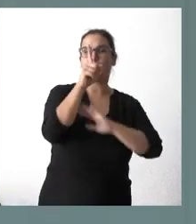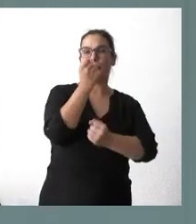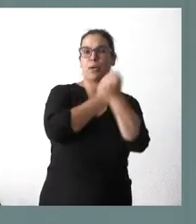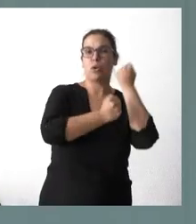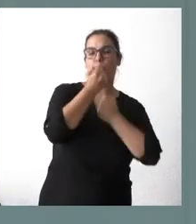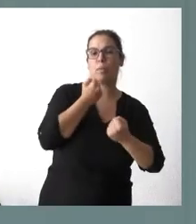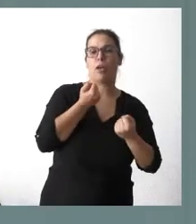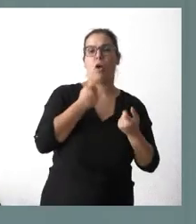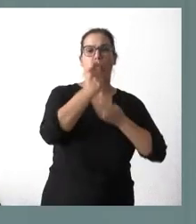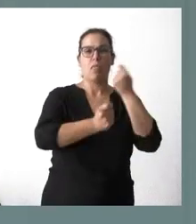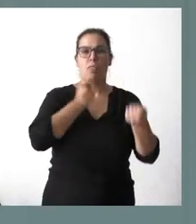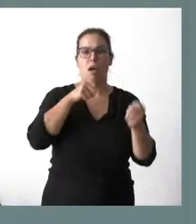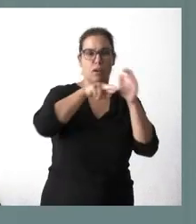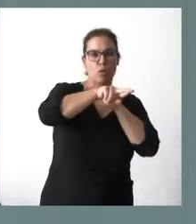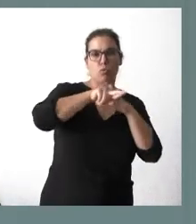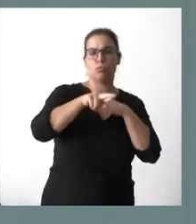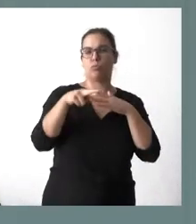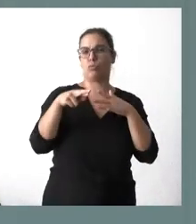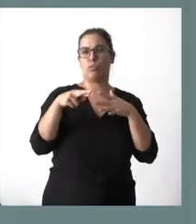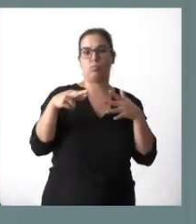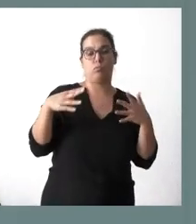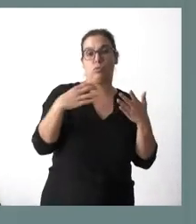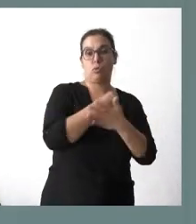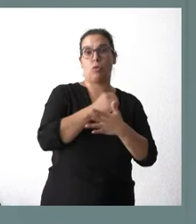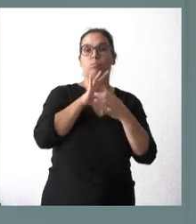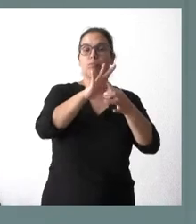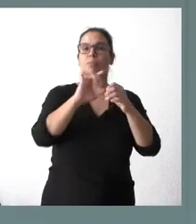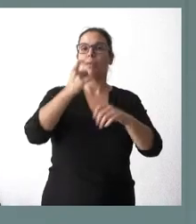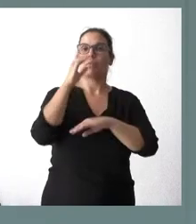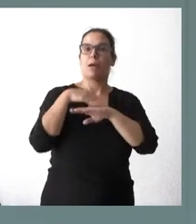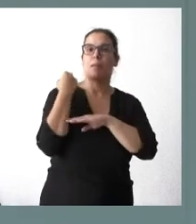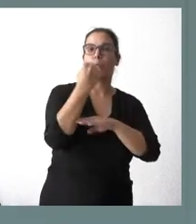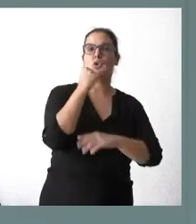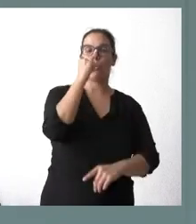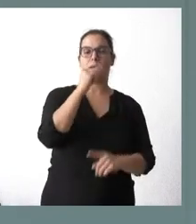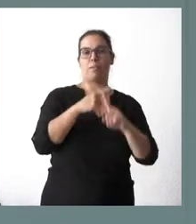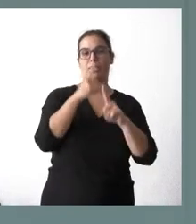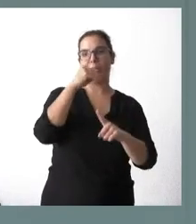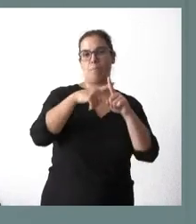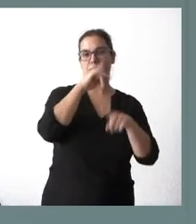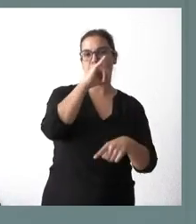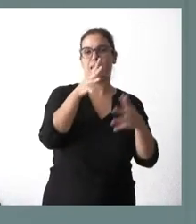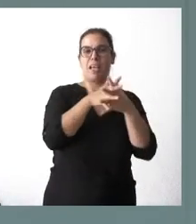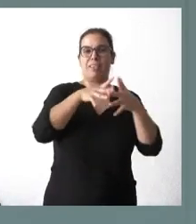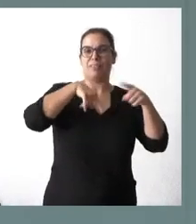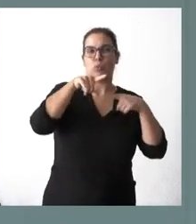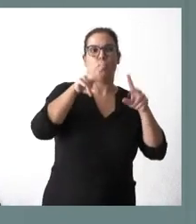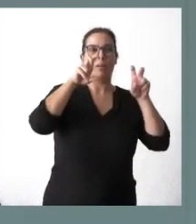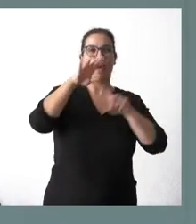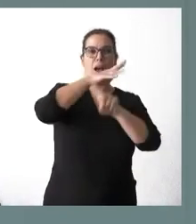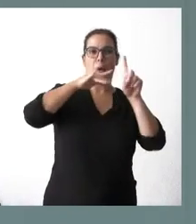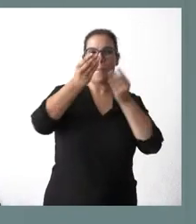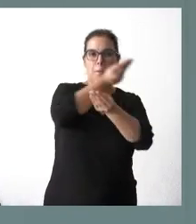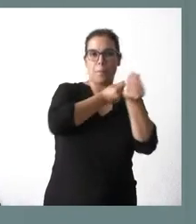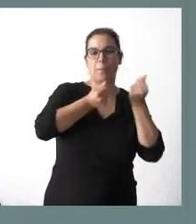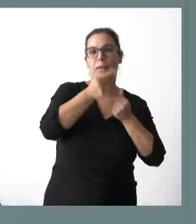con la dotación de infraestructuras, vinculado, en este caso, al apoyo a la IMAS de Masí, las infraestructuras de carácter ambiental o el fomento